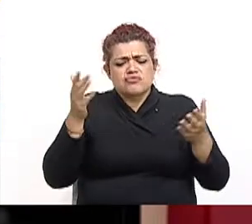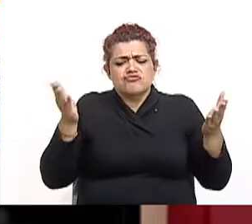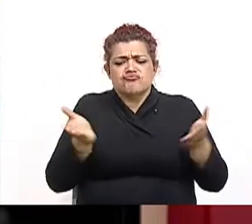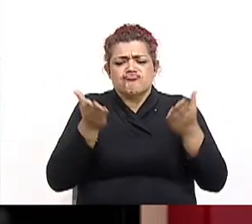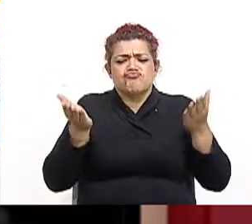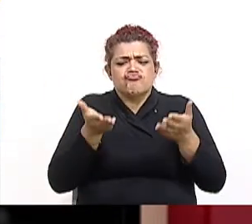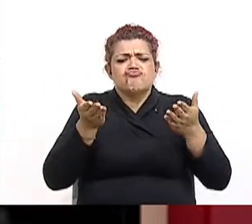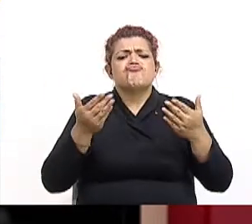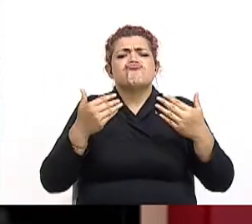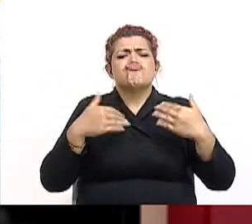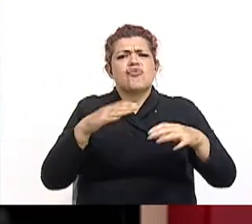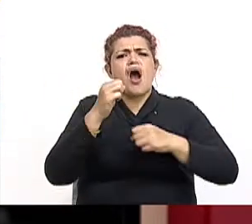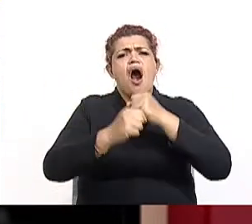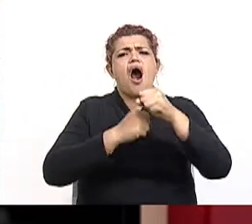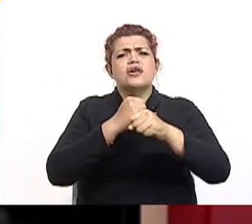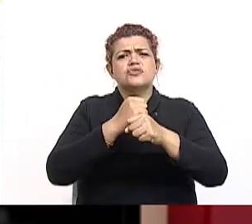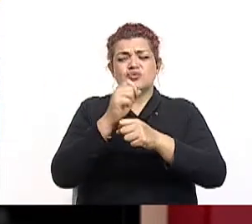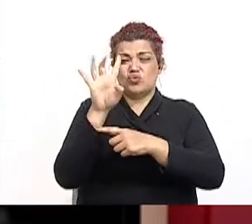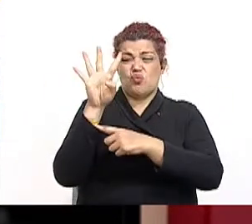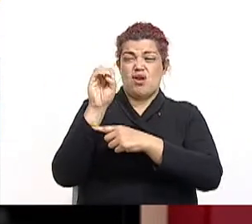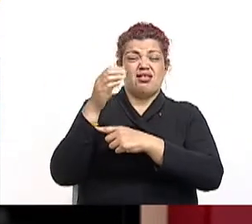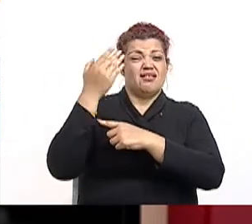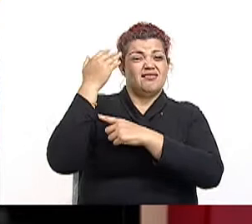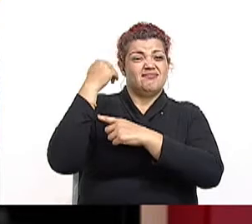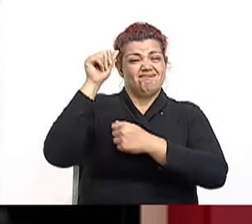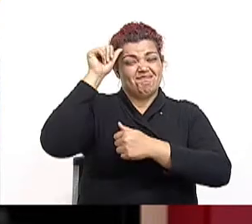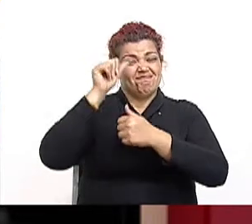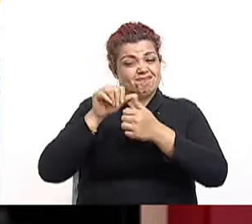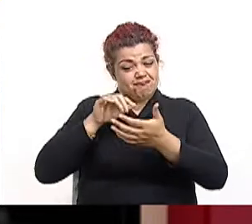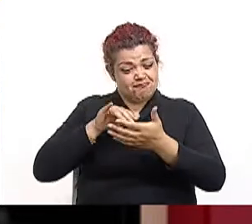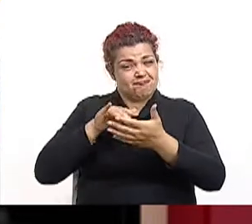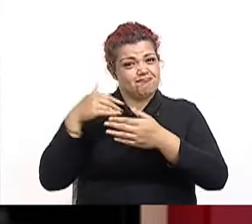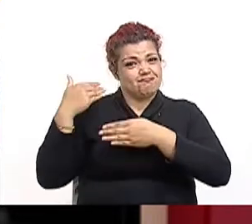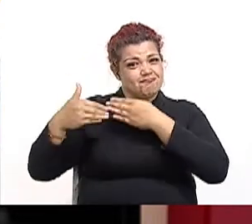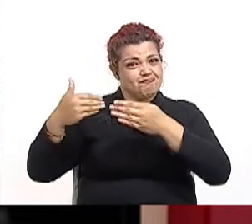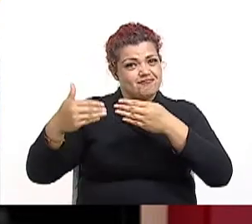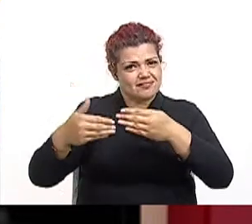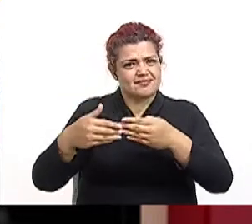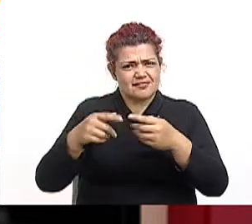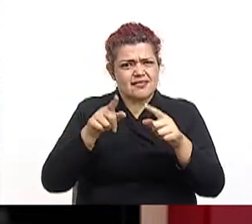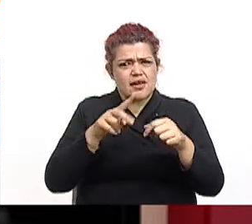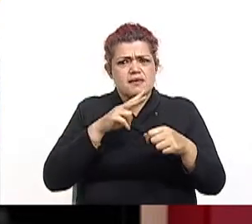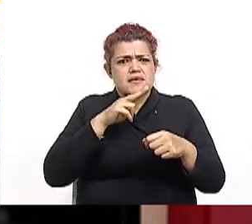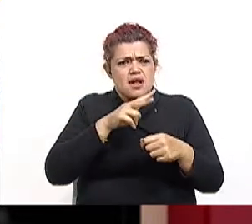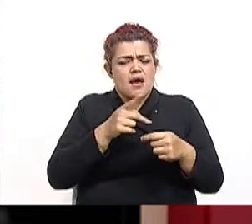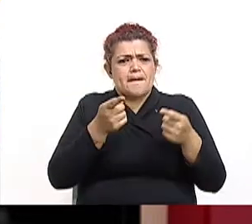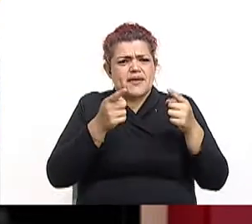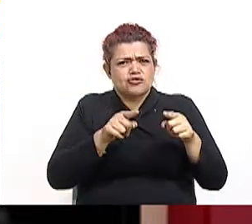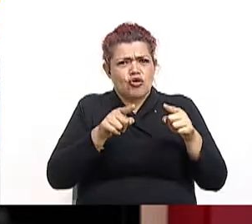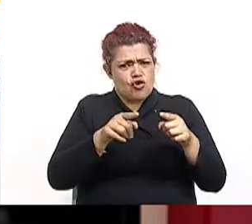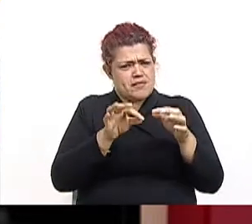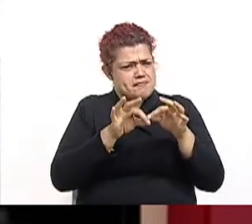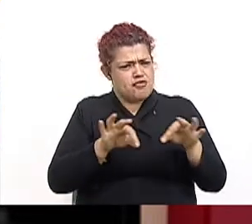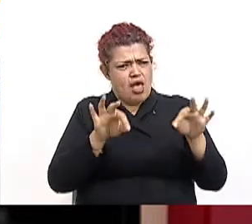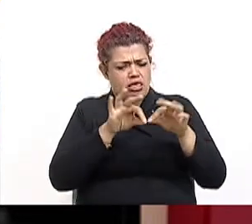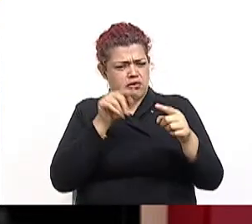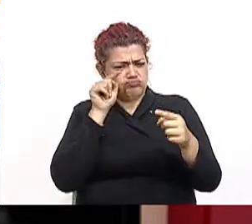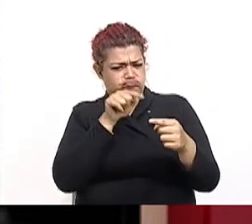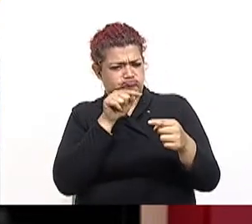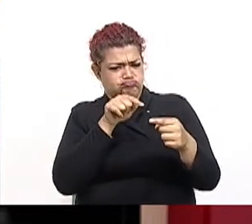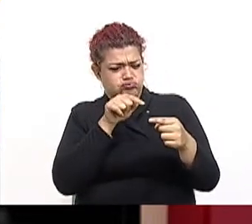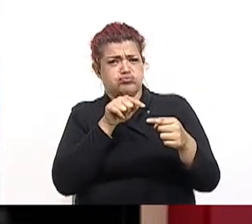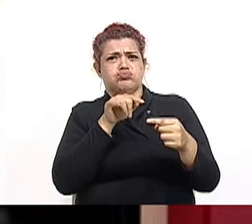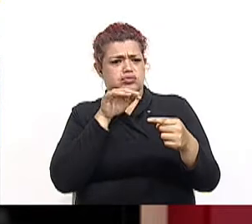40. Una década que, como hemos venido estudiando, tuvo realmente elementos dignos de estudiar. Recordarte que